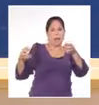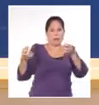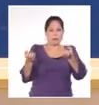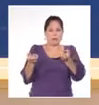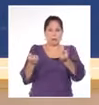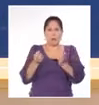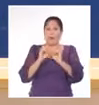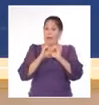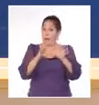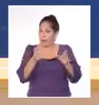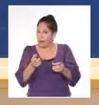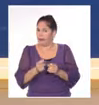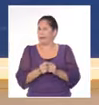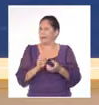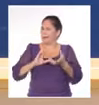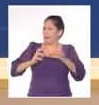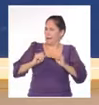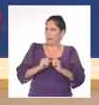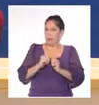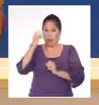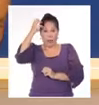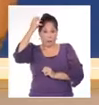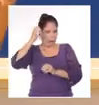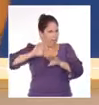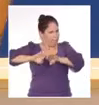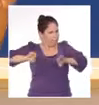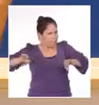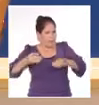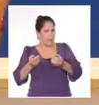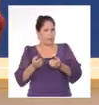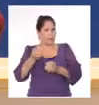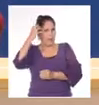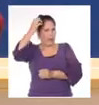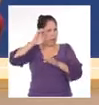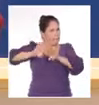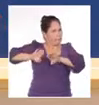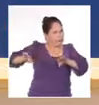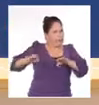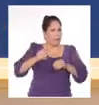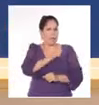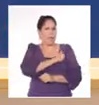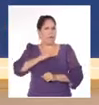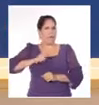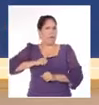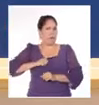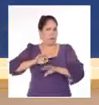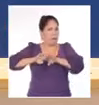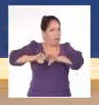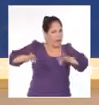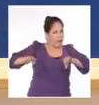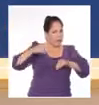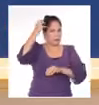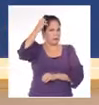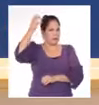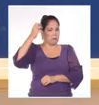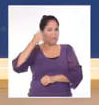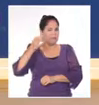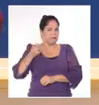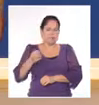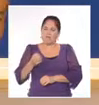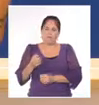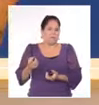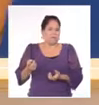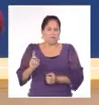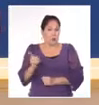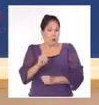anuncios y estrategias al sector privado cubano, del sector público y desconocer que